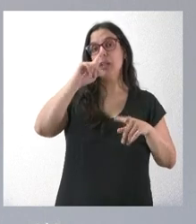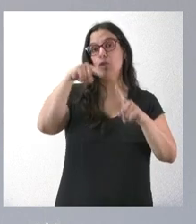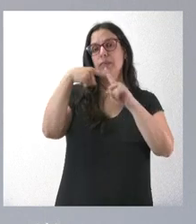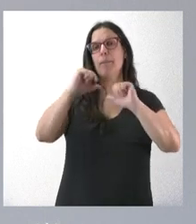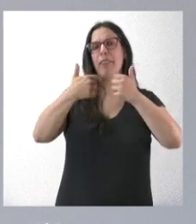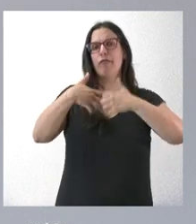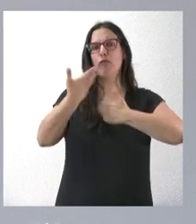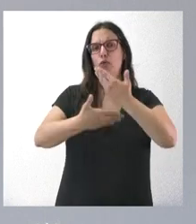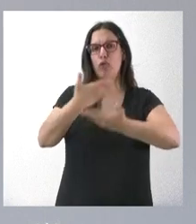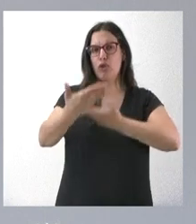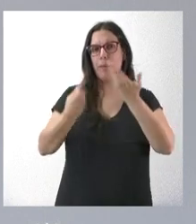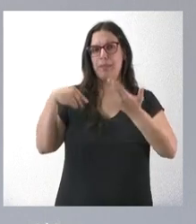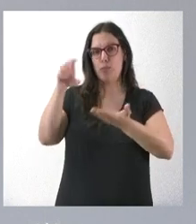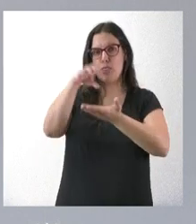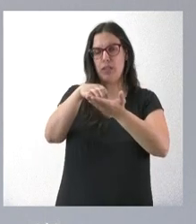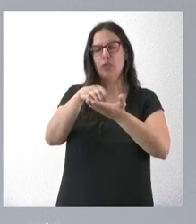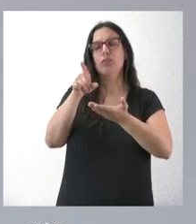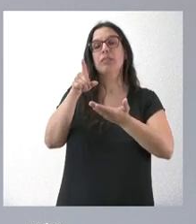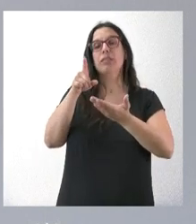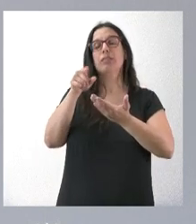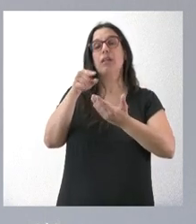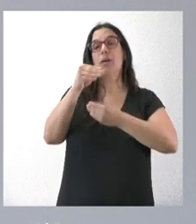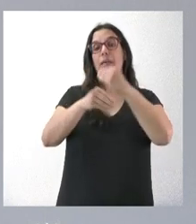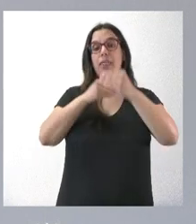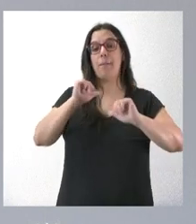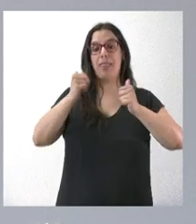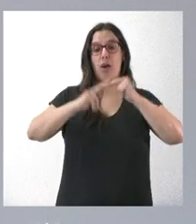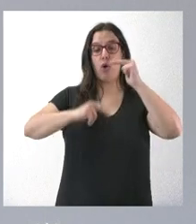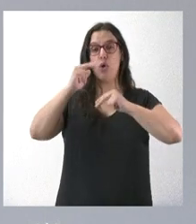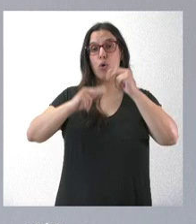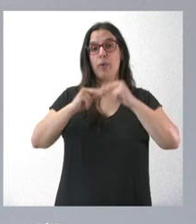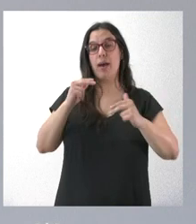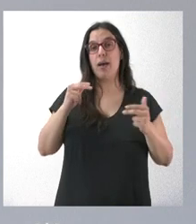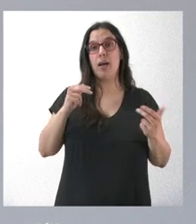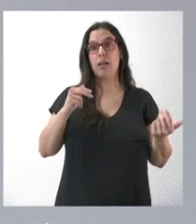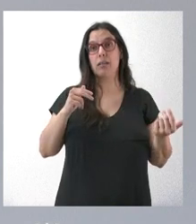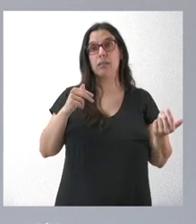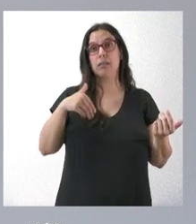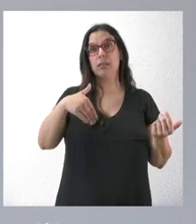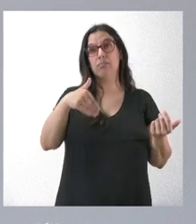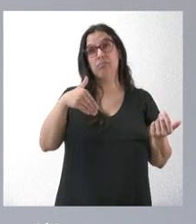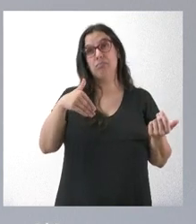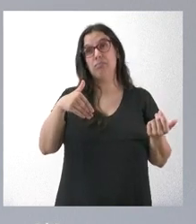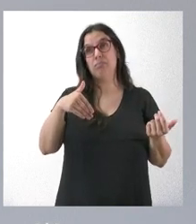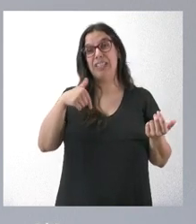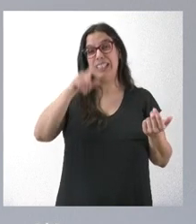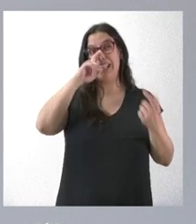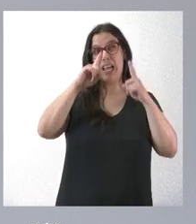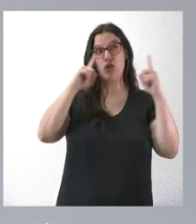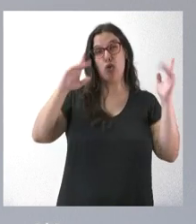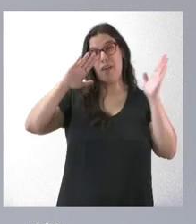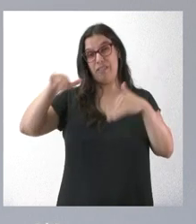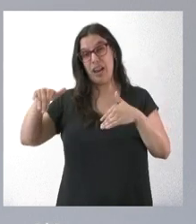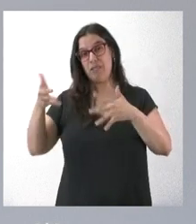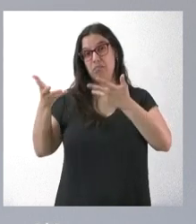funcionamiento dicho centro. Se van a producir el inicio de obras en torno al final de este año, sobre el caso, un